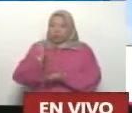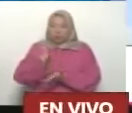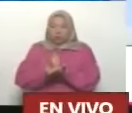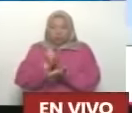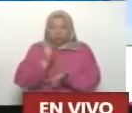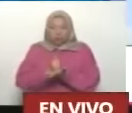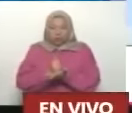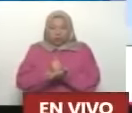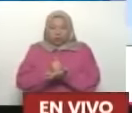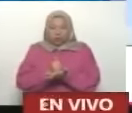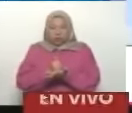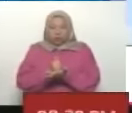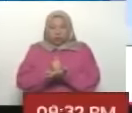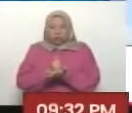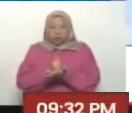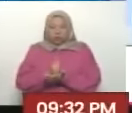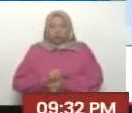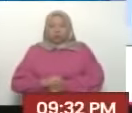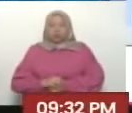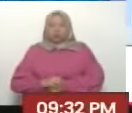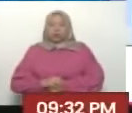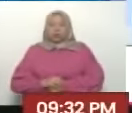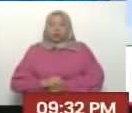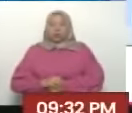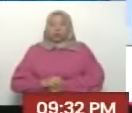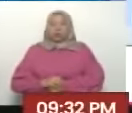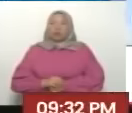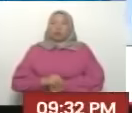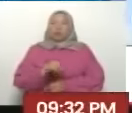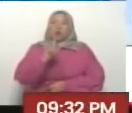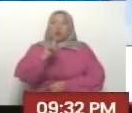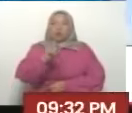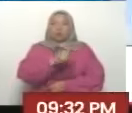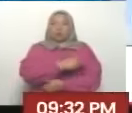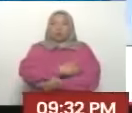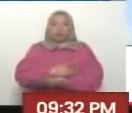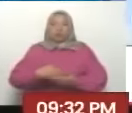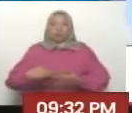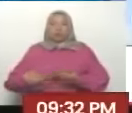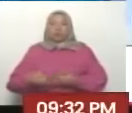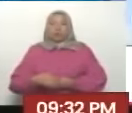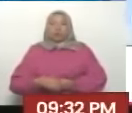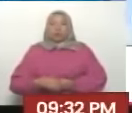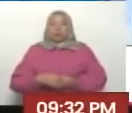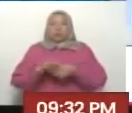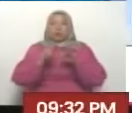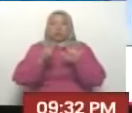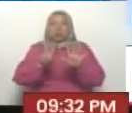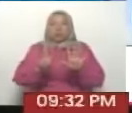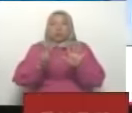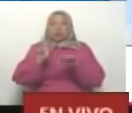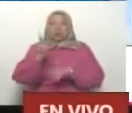registrado. Un millón. Un